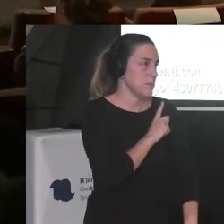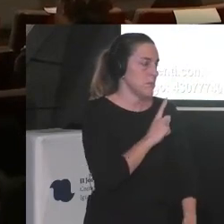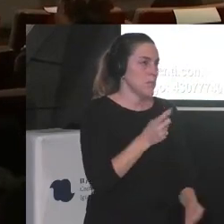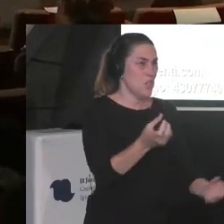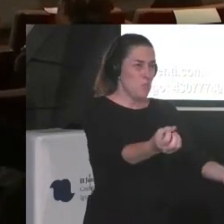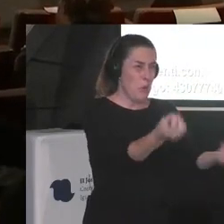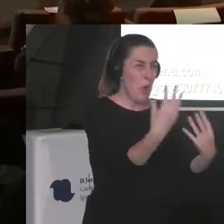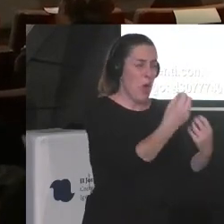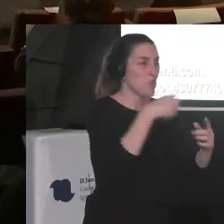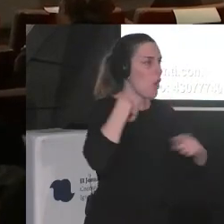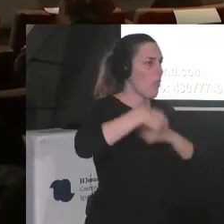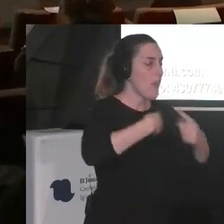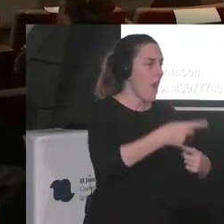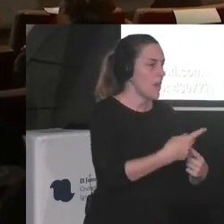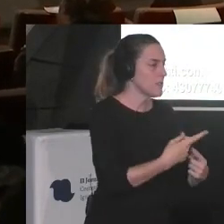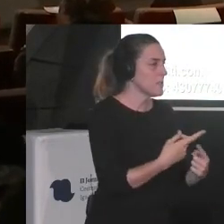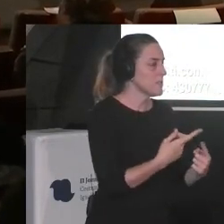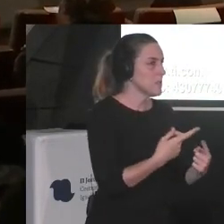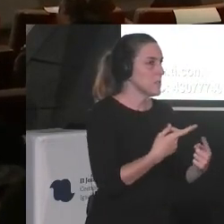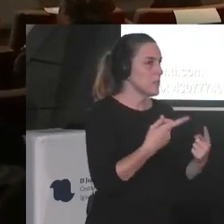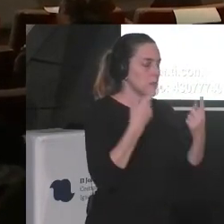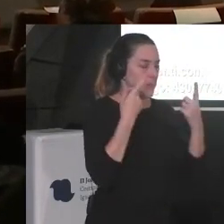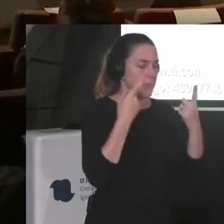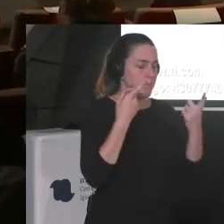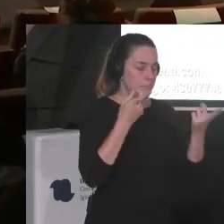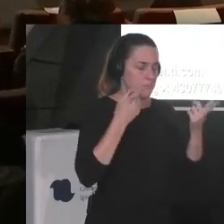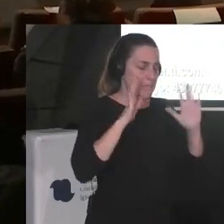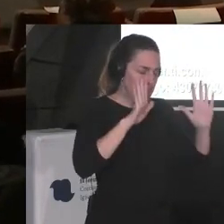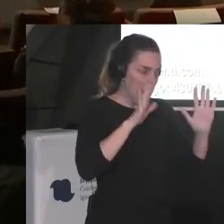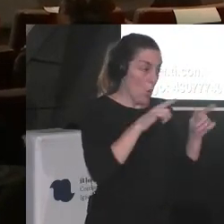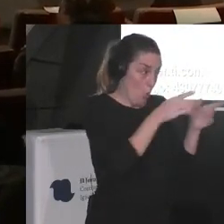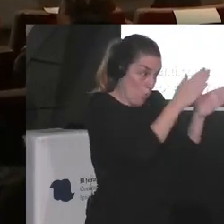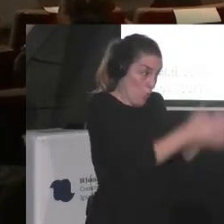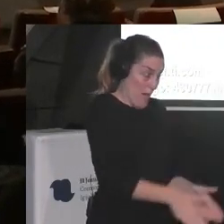sobreinformación diariamente como persona racializada?